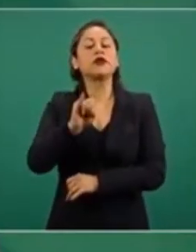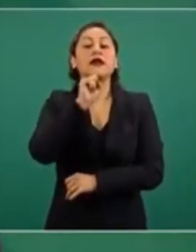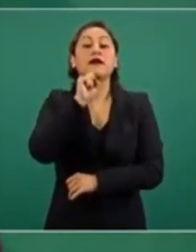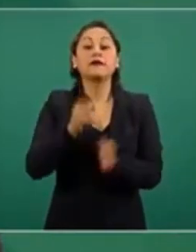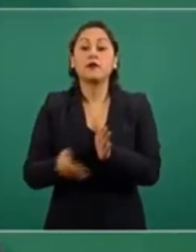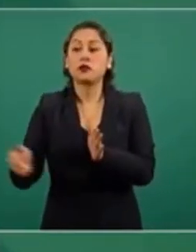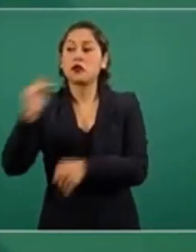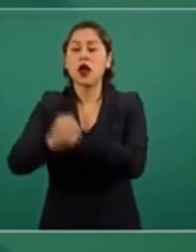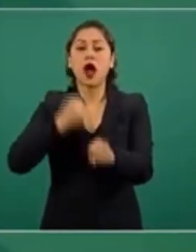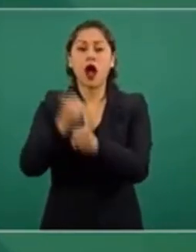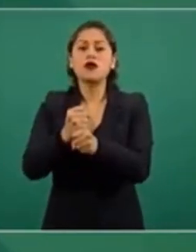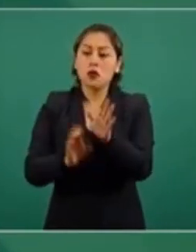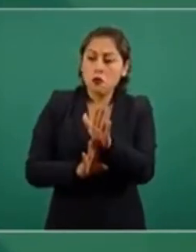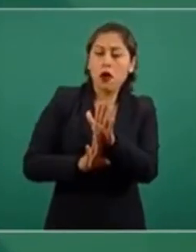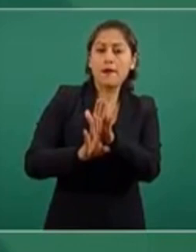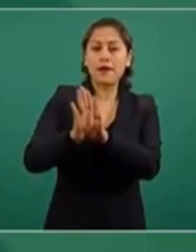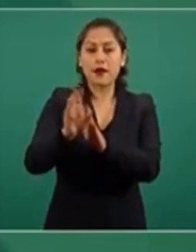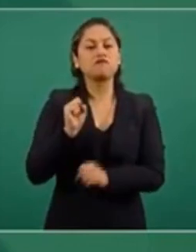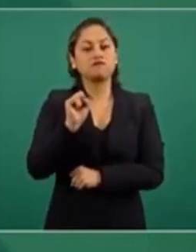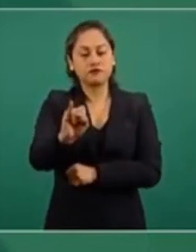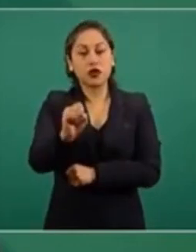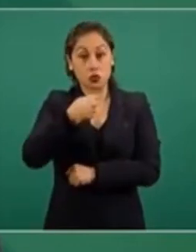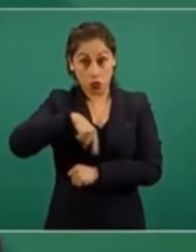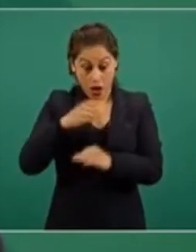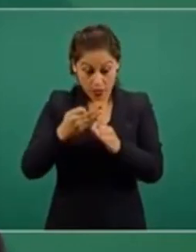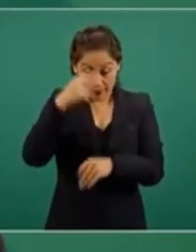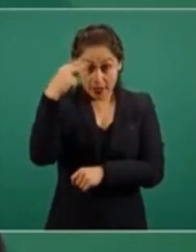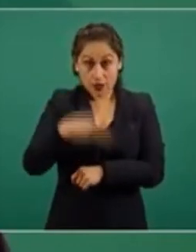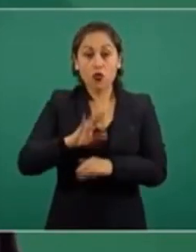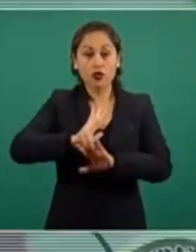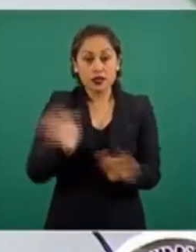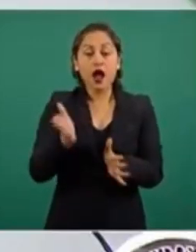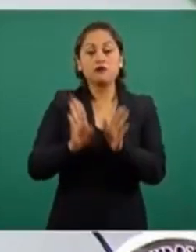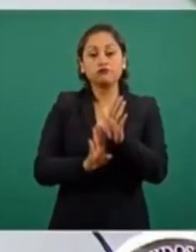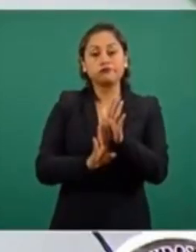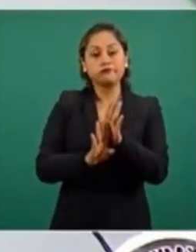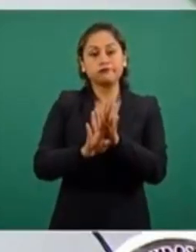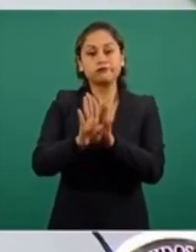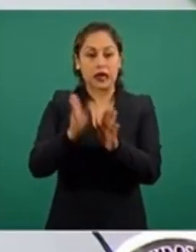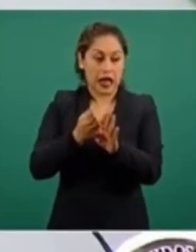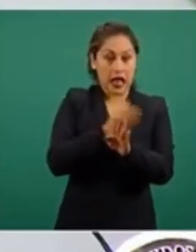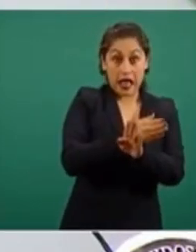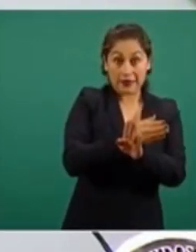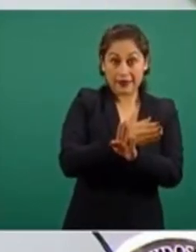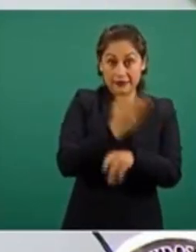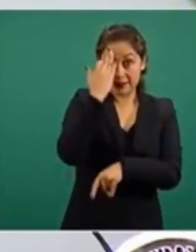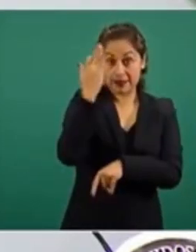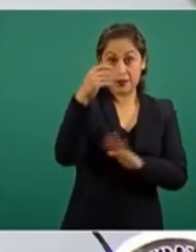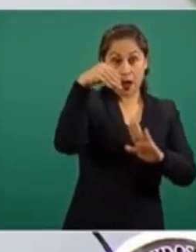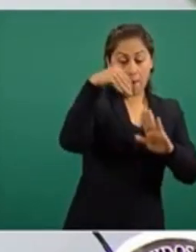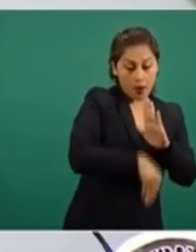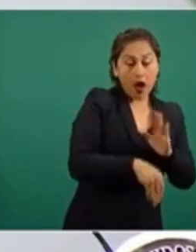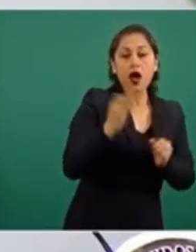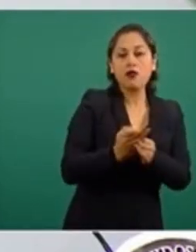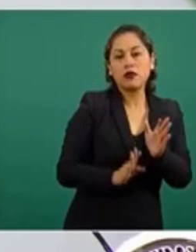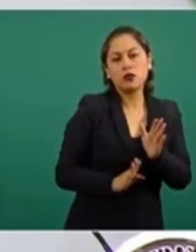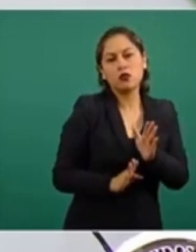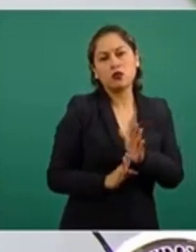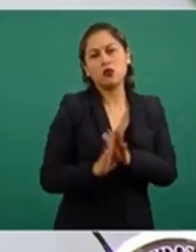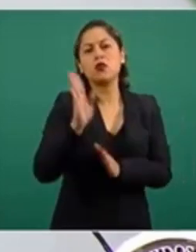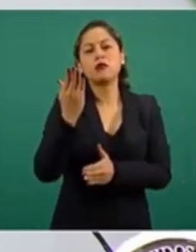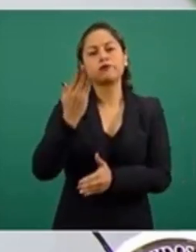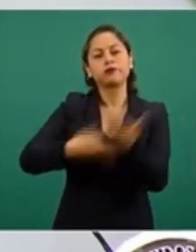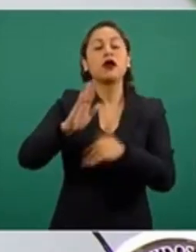Ya estamos creciendo, ya estamos saliendo de la caída, estamos recuperando de caída, estamos saliendo